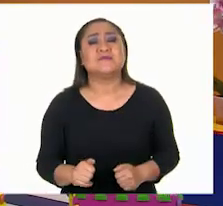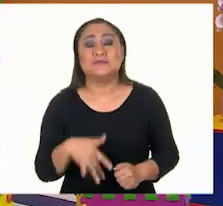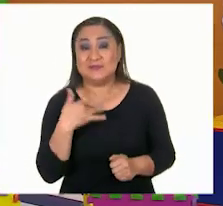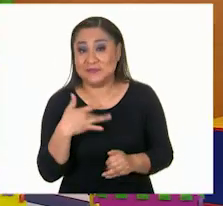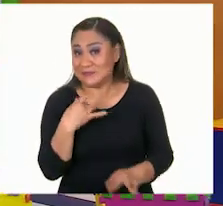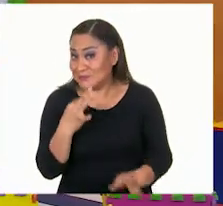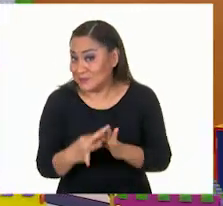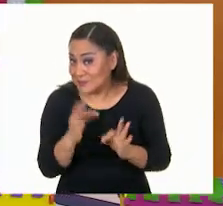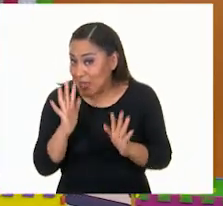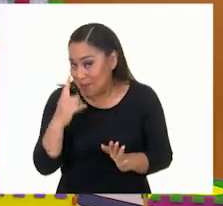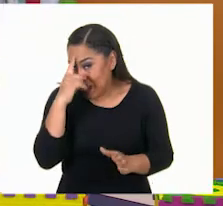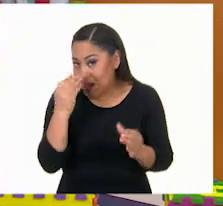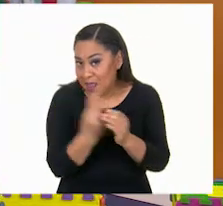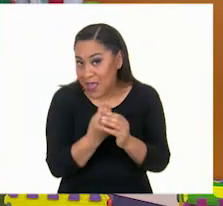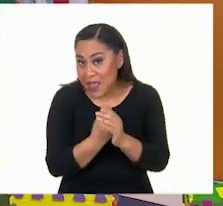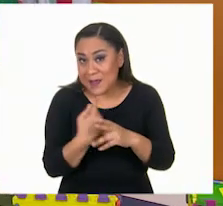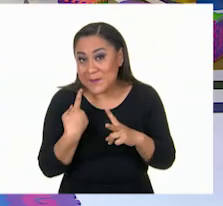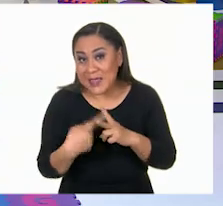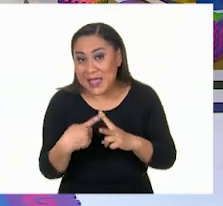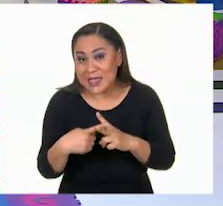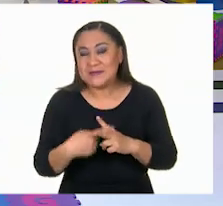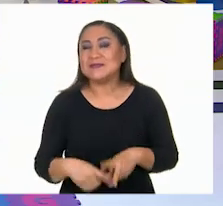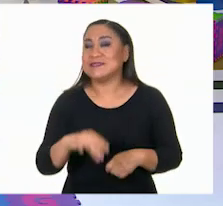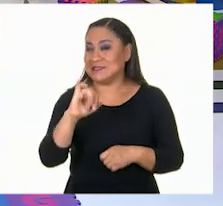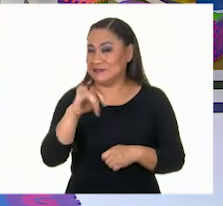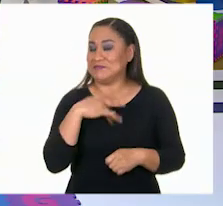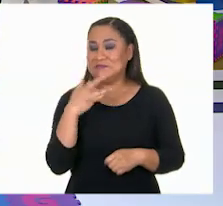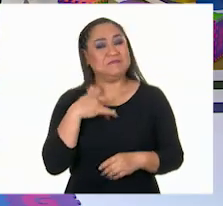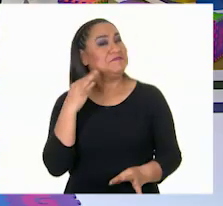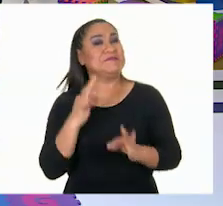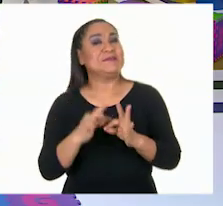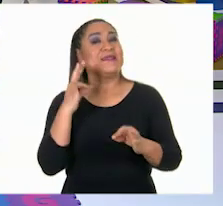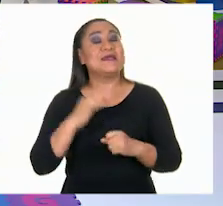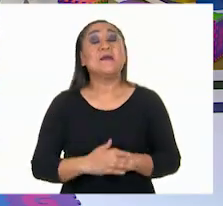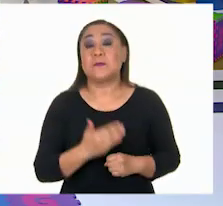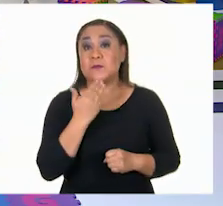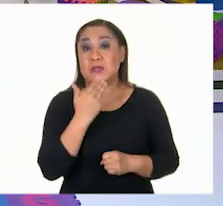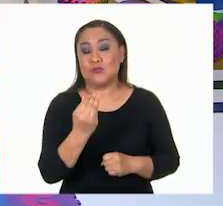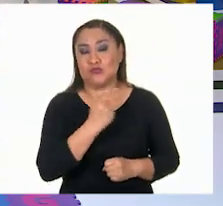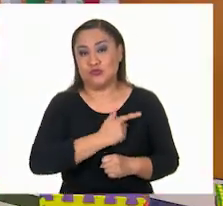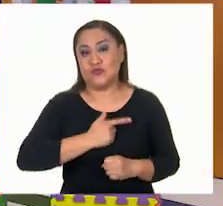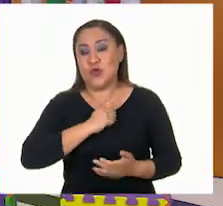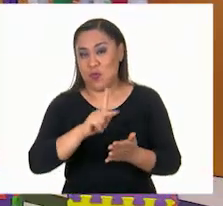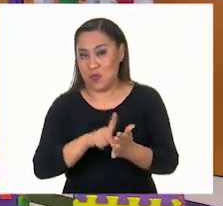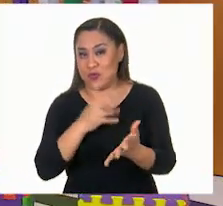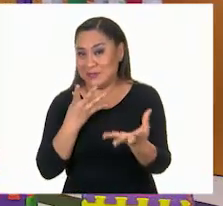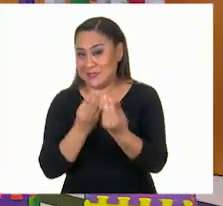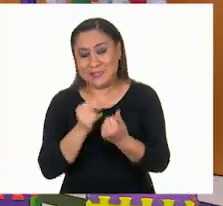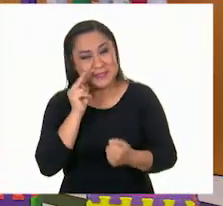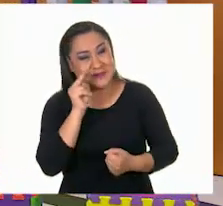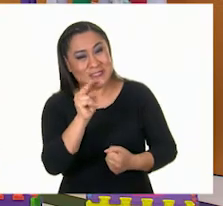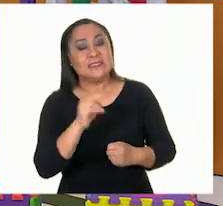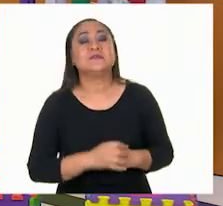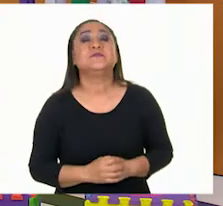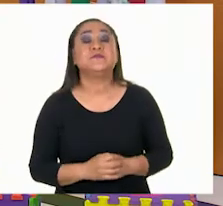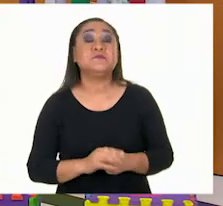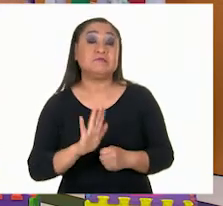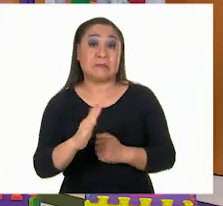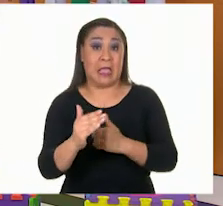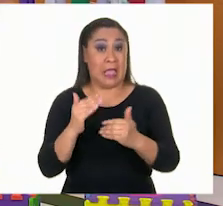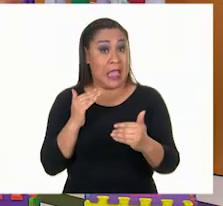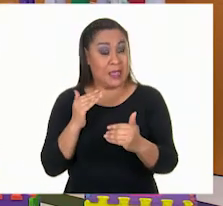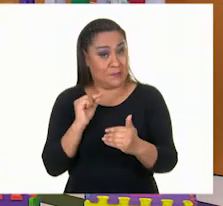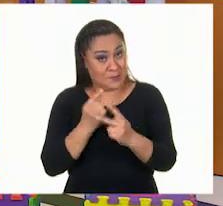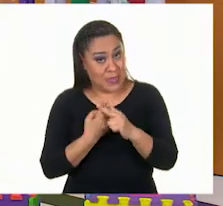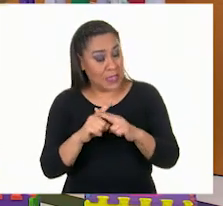otra clase más de matemáticas? ¡Sí! ¡Estamos listos! Muy bien, me da mucho gusto volverlos a ver. Pero antes de empezar, es